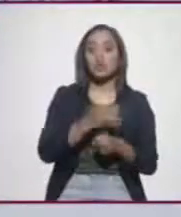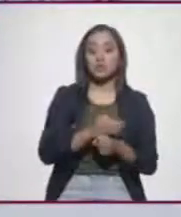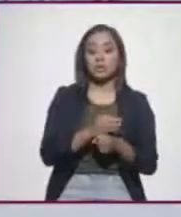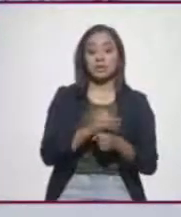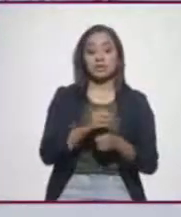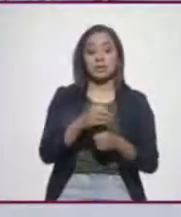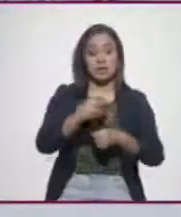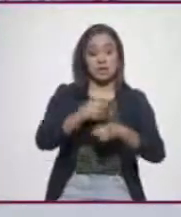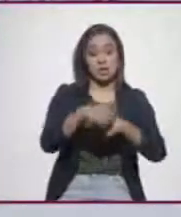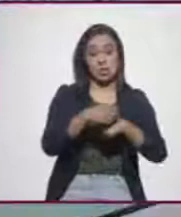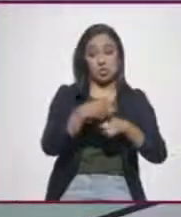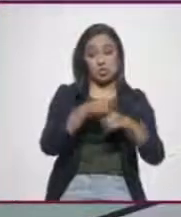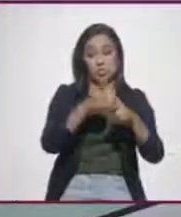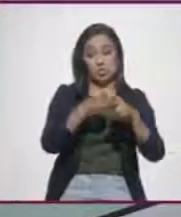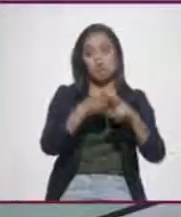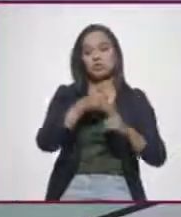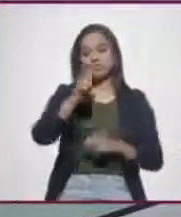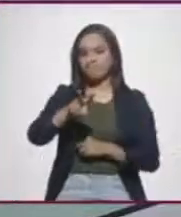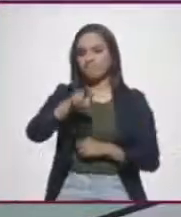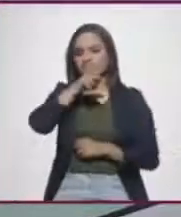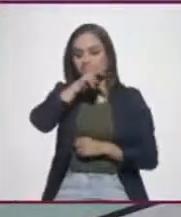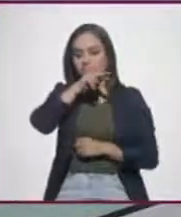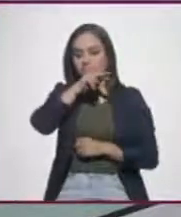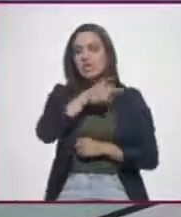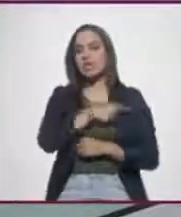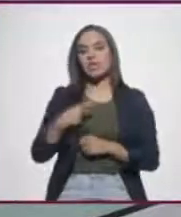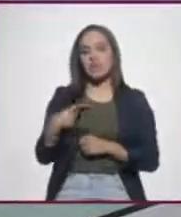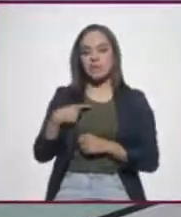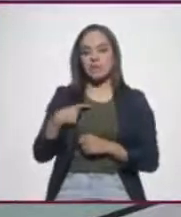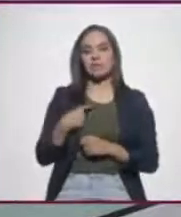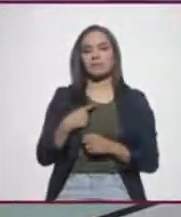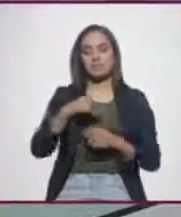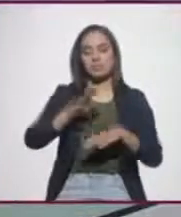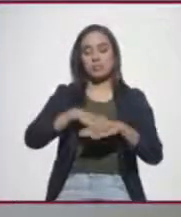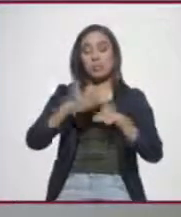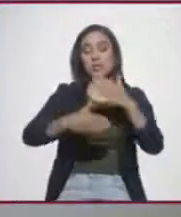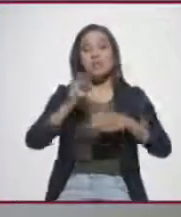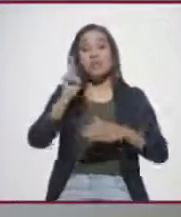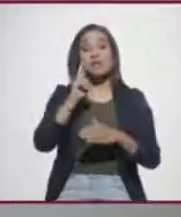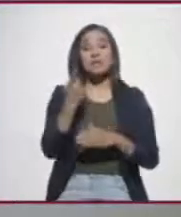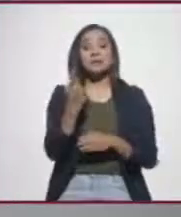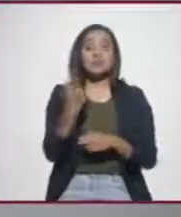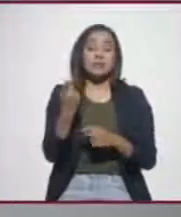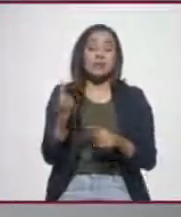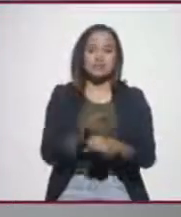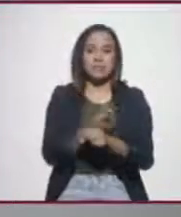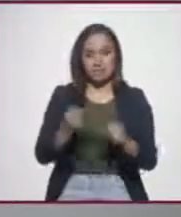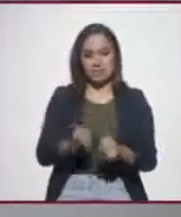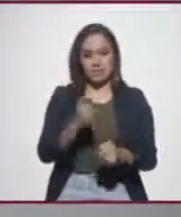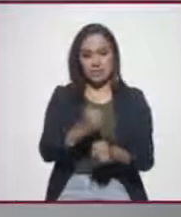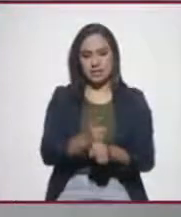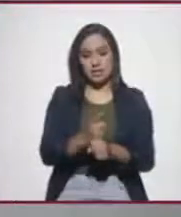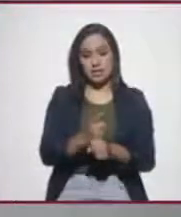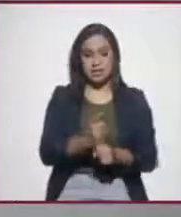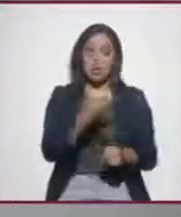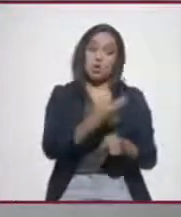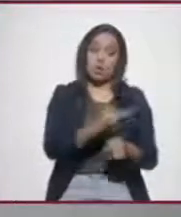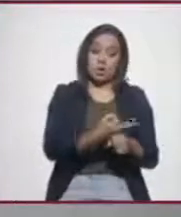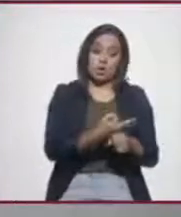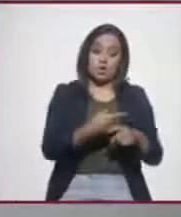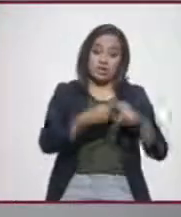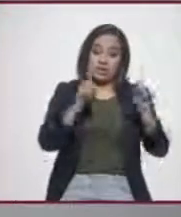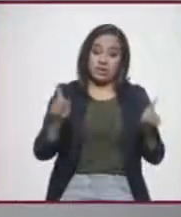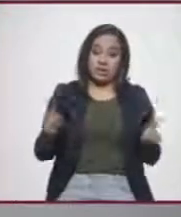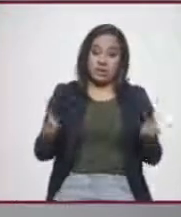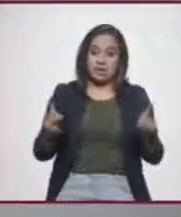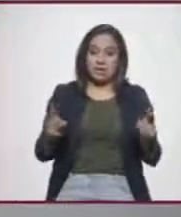preocupan. Así Que sin embargo, hay que dejar madurar la estrategia de seguridad y el reconocimiento que se hace que es completamente diferente a lo que nos llevó a